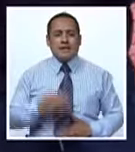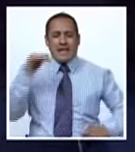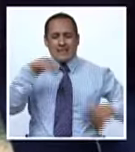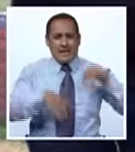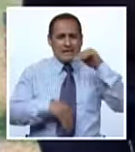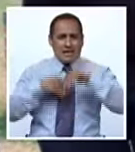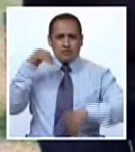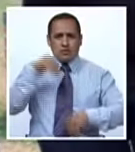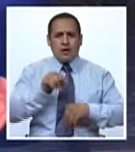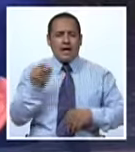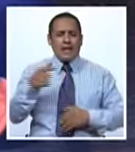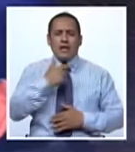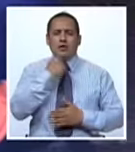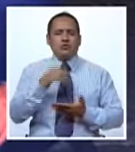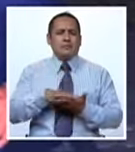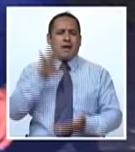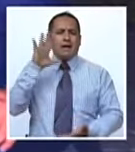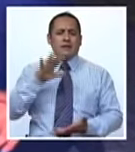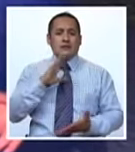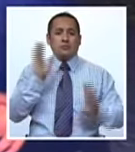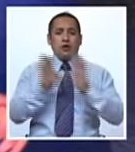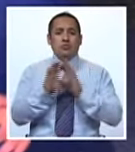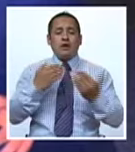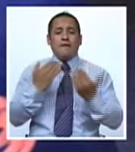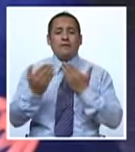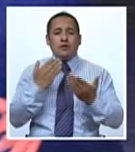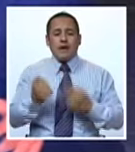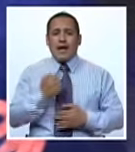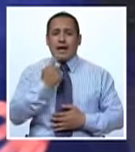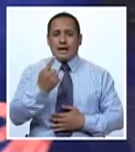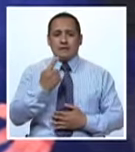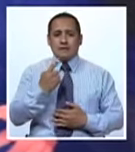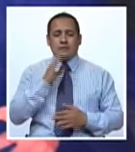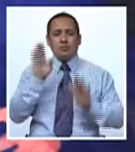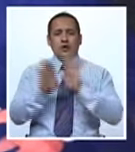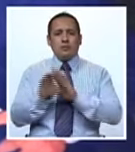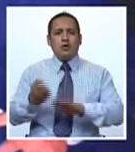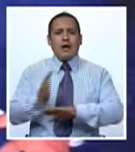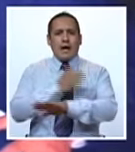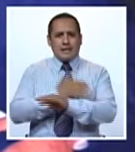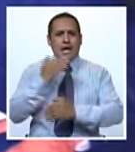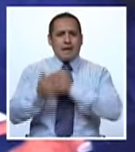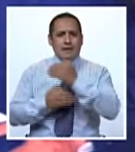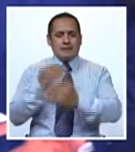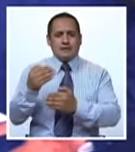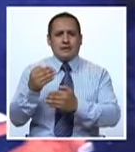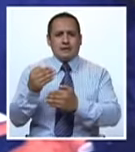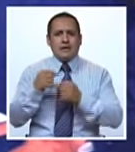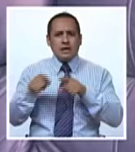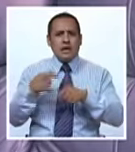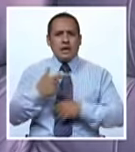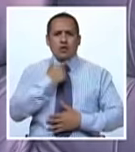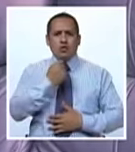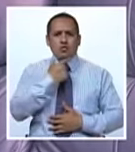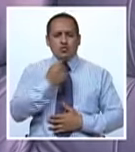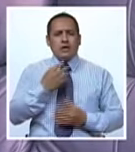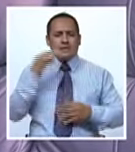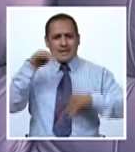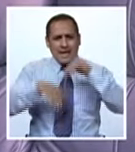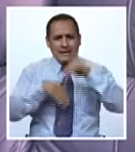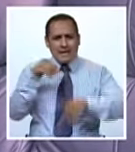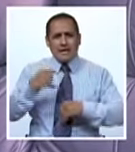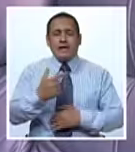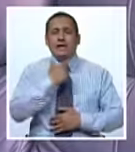La natación a él le ha gustado, pero ha sido una forma de justamente que él pueda, digamos, desarrollarse. Y le gusta